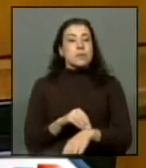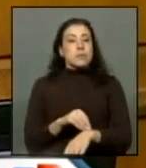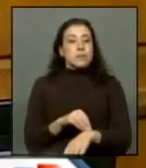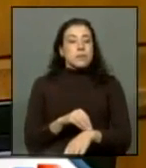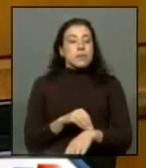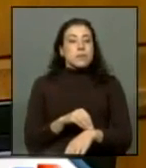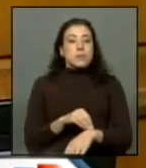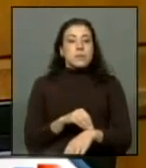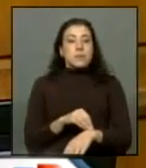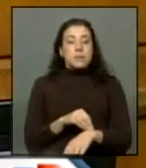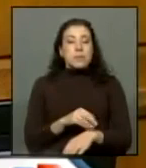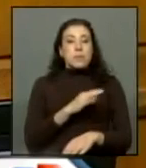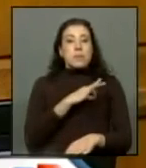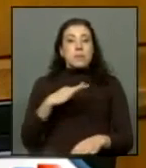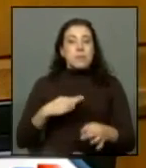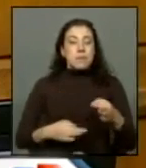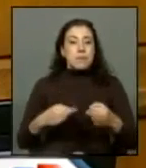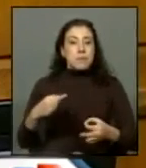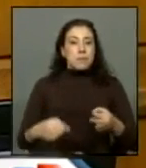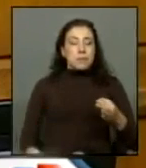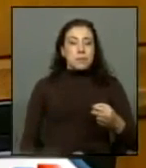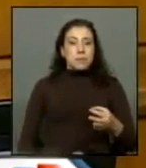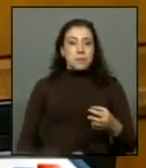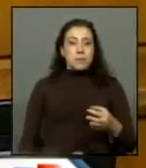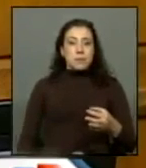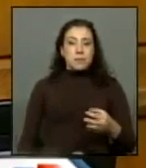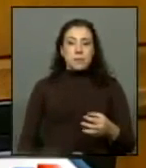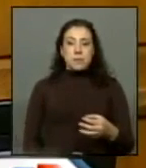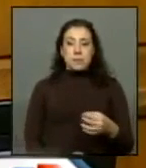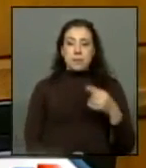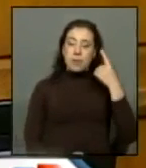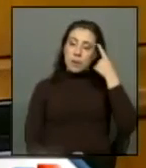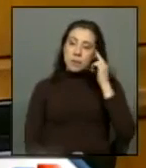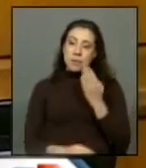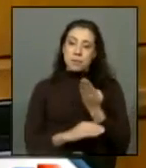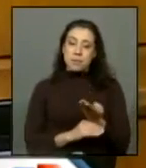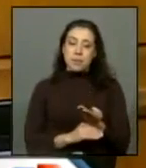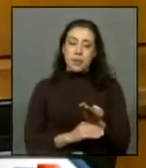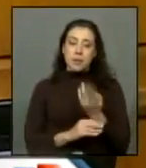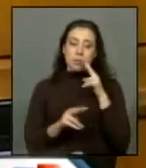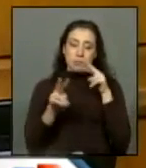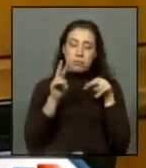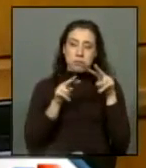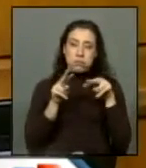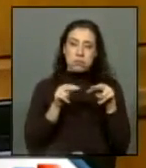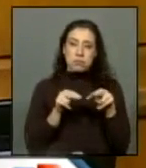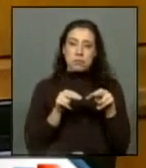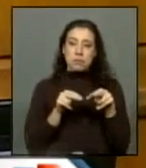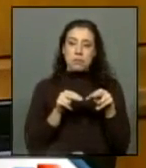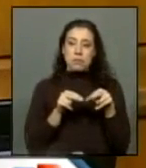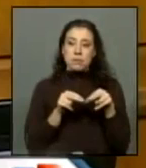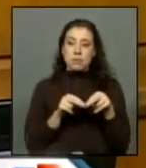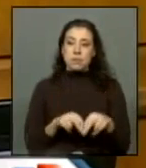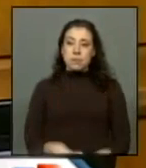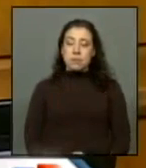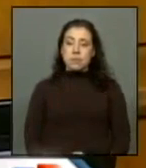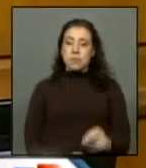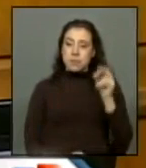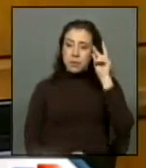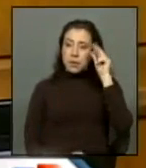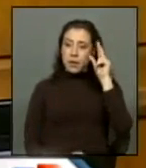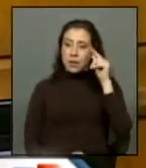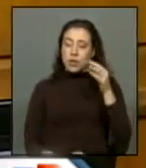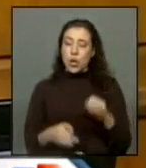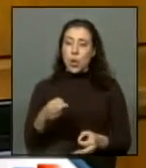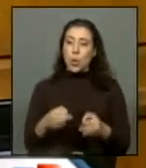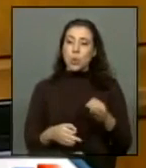al Ministerio de Justicia para solicitar se estudie la creación de